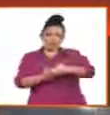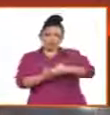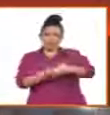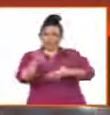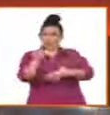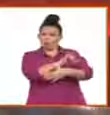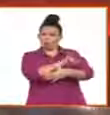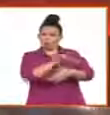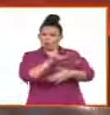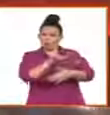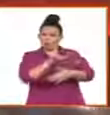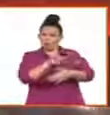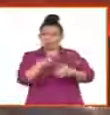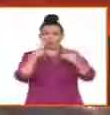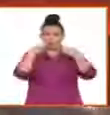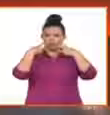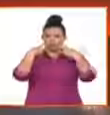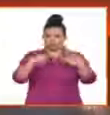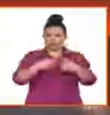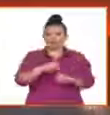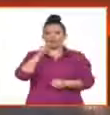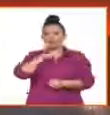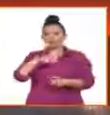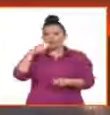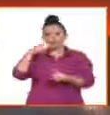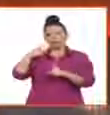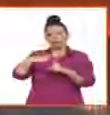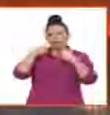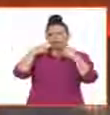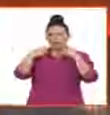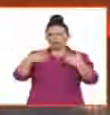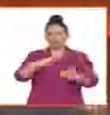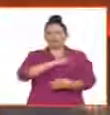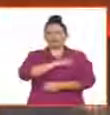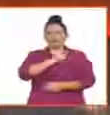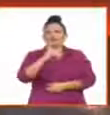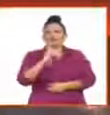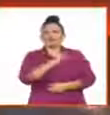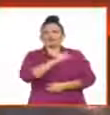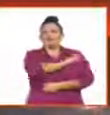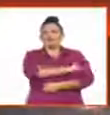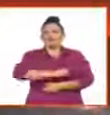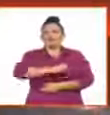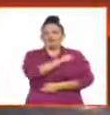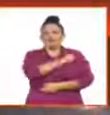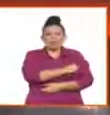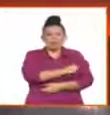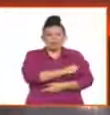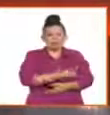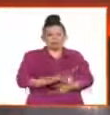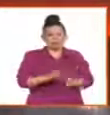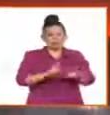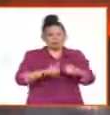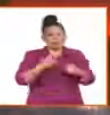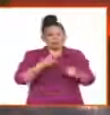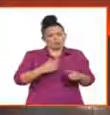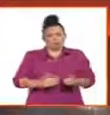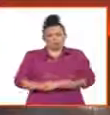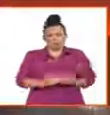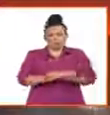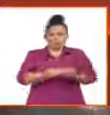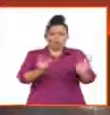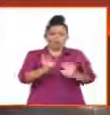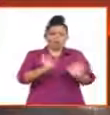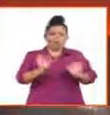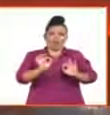le une el elemento de la voluntad, es decir, adoptamos porque deseamos traer al seno de nuestra familia